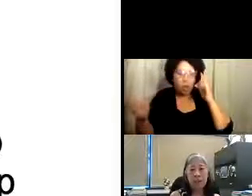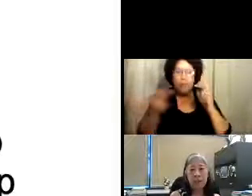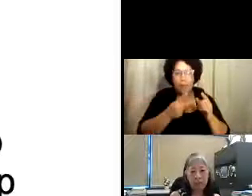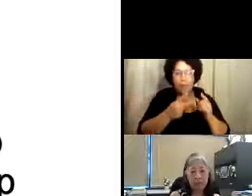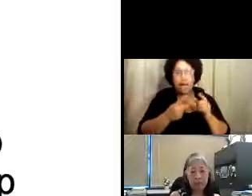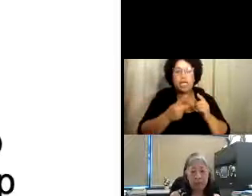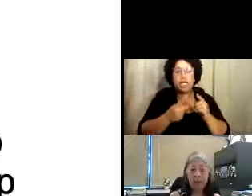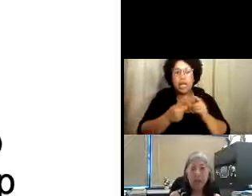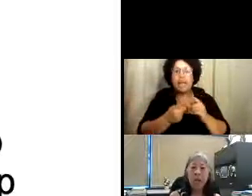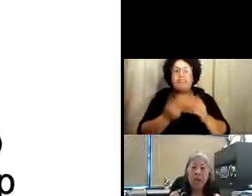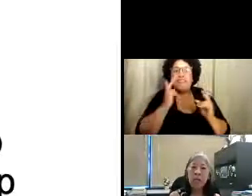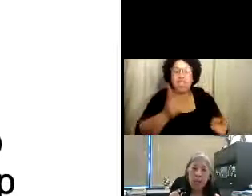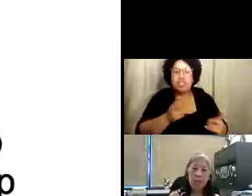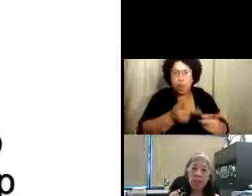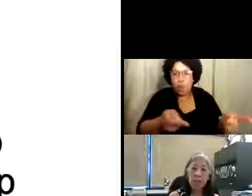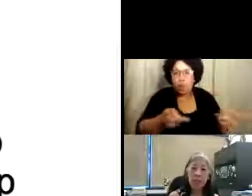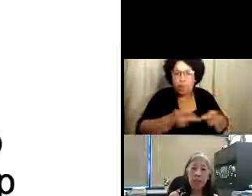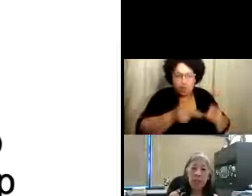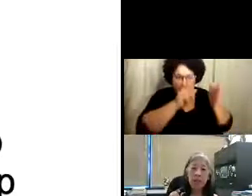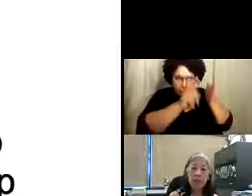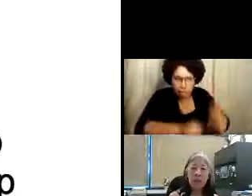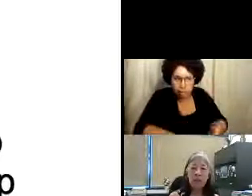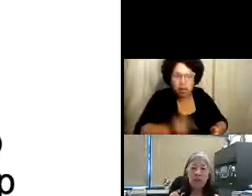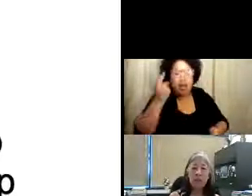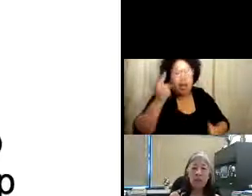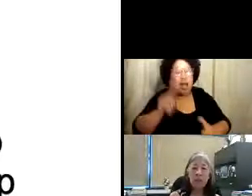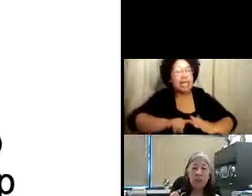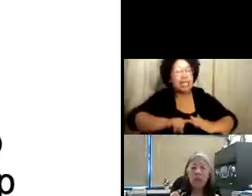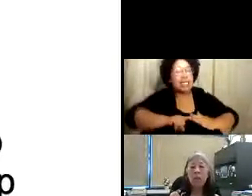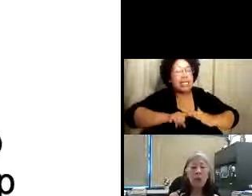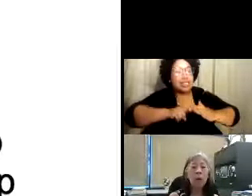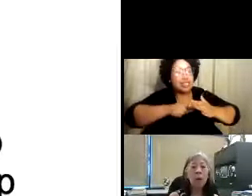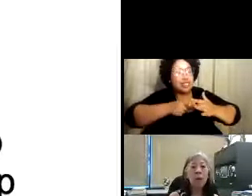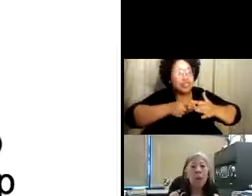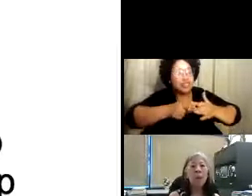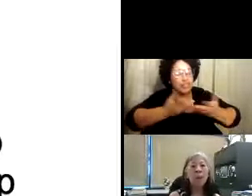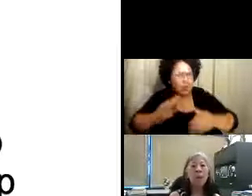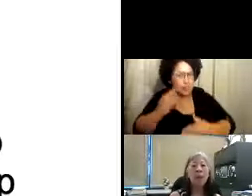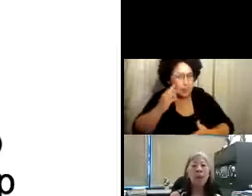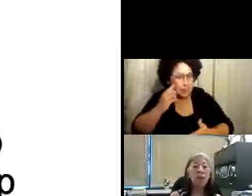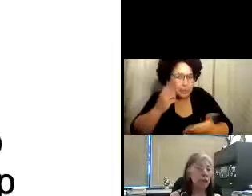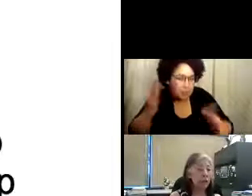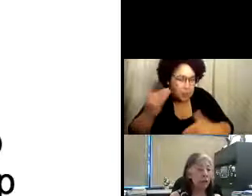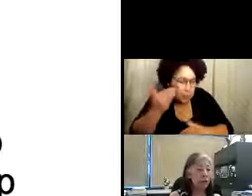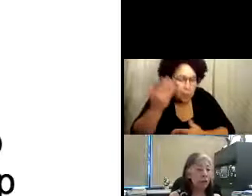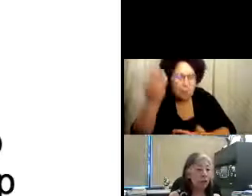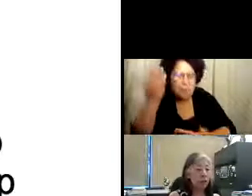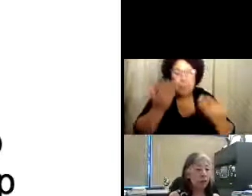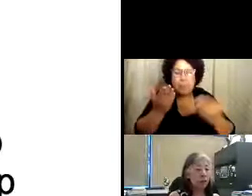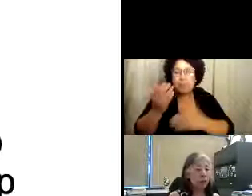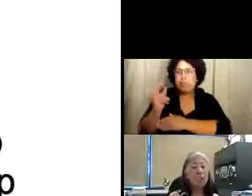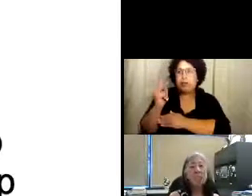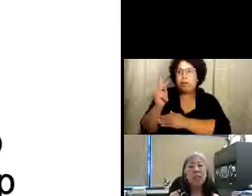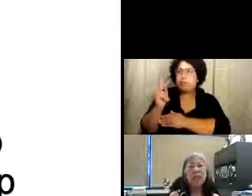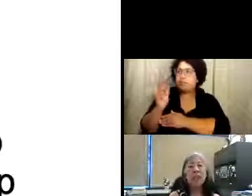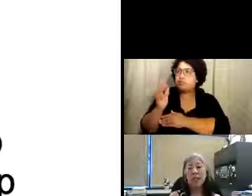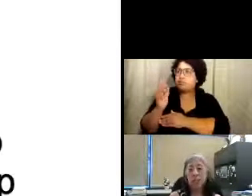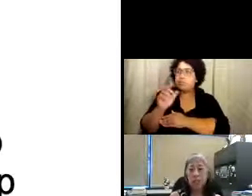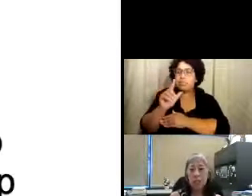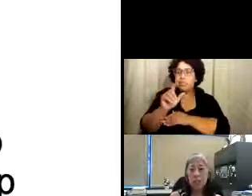si vamos a empezar de nuevo a hacer visitas en sitio o en persona. Inicialmente, como muchos de ustedes saben,